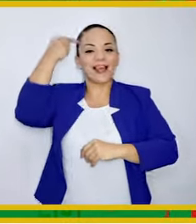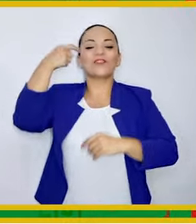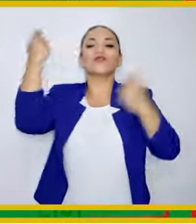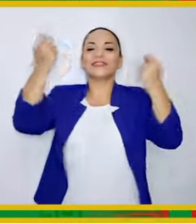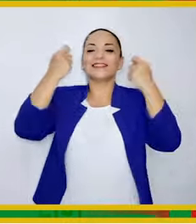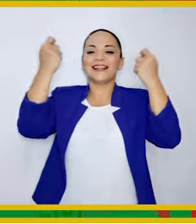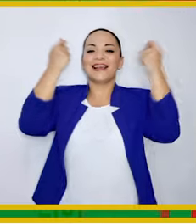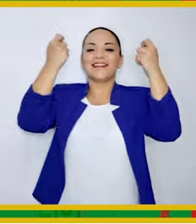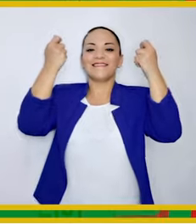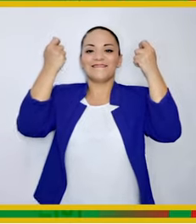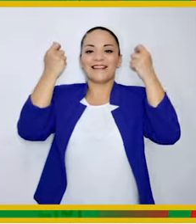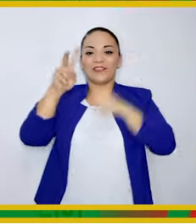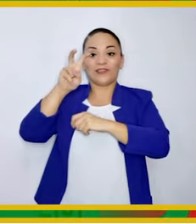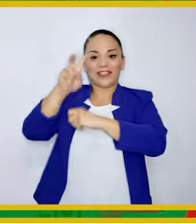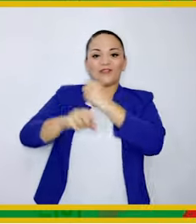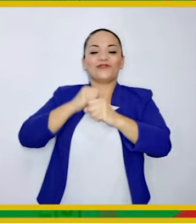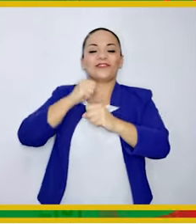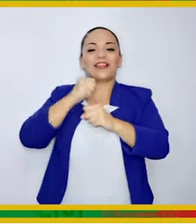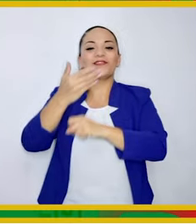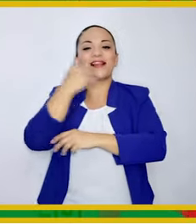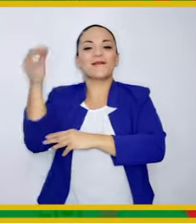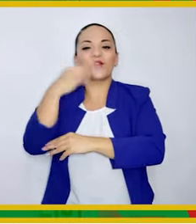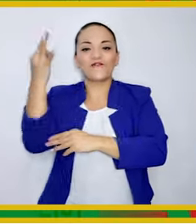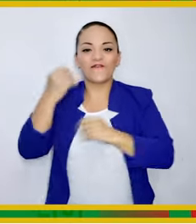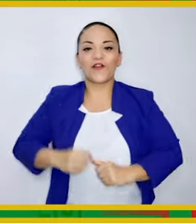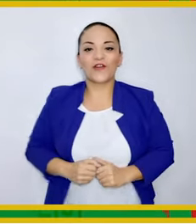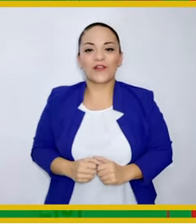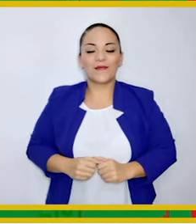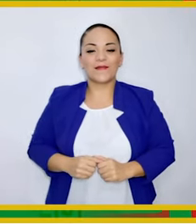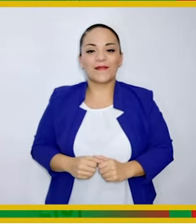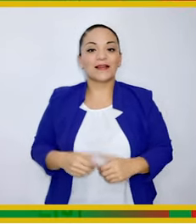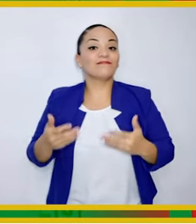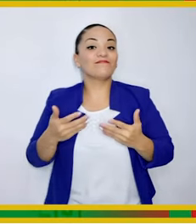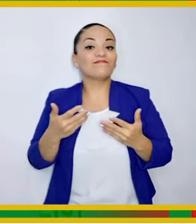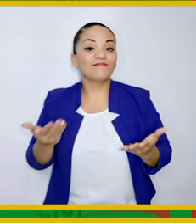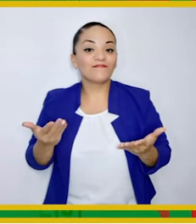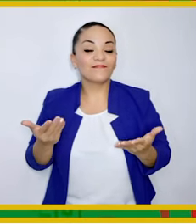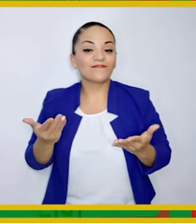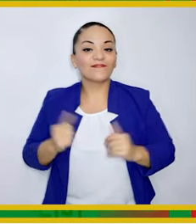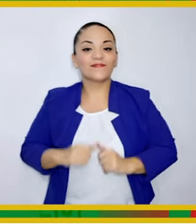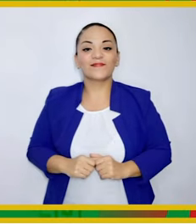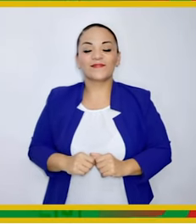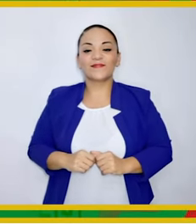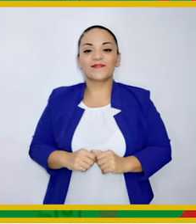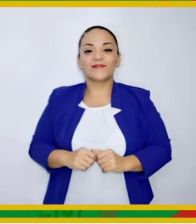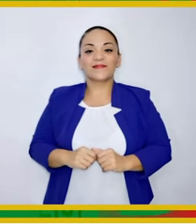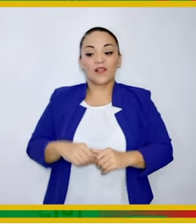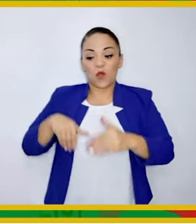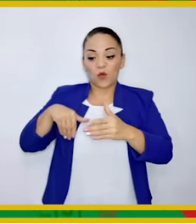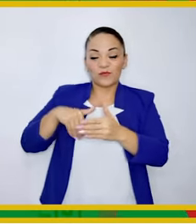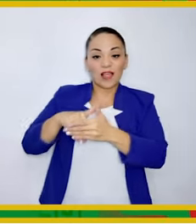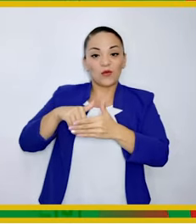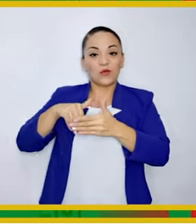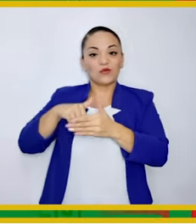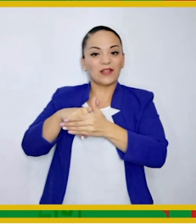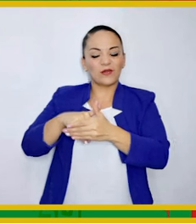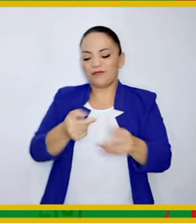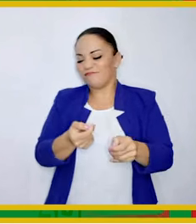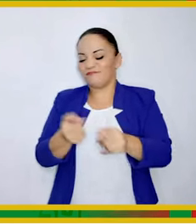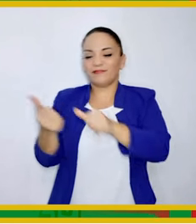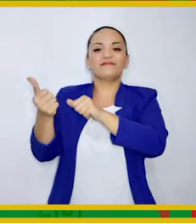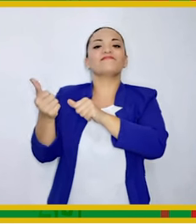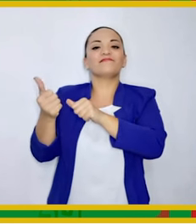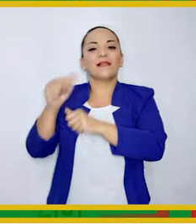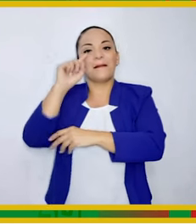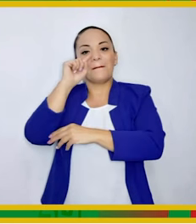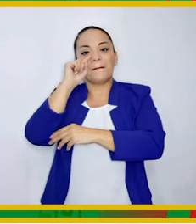aniversario Como mejor sabe hacerlo Quitemos las palabras de obstáculo Quitemos